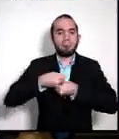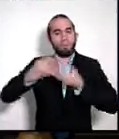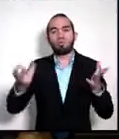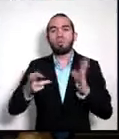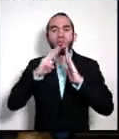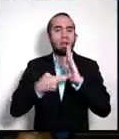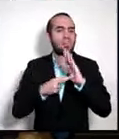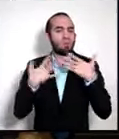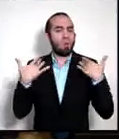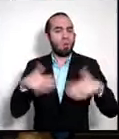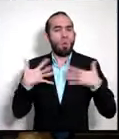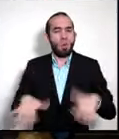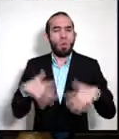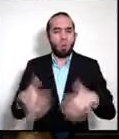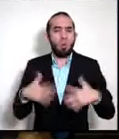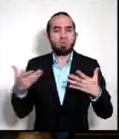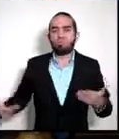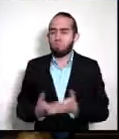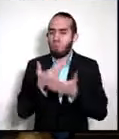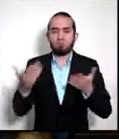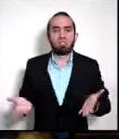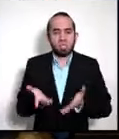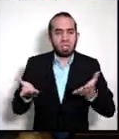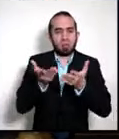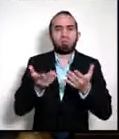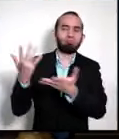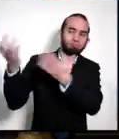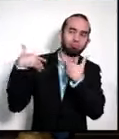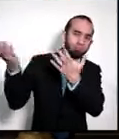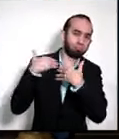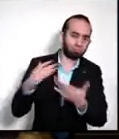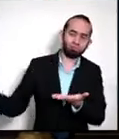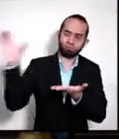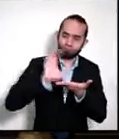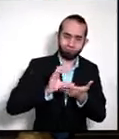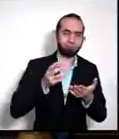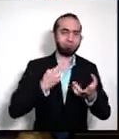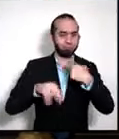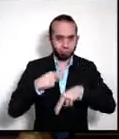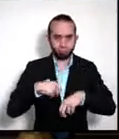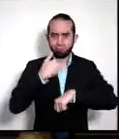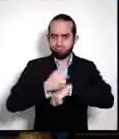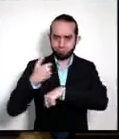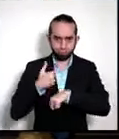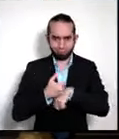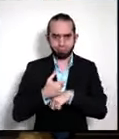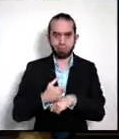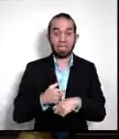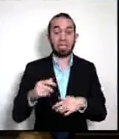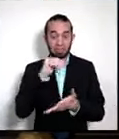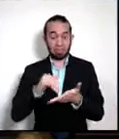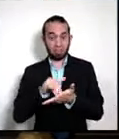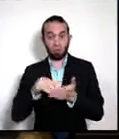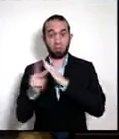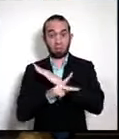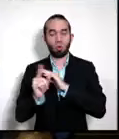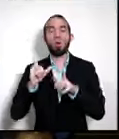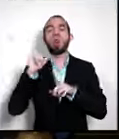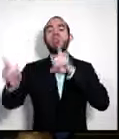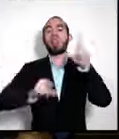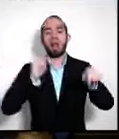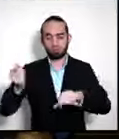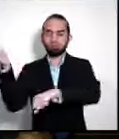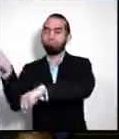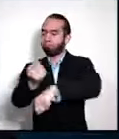muy ambiciosa de nuevos incentivos para traer inversión fuera de la zona gama pero también